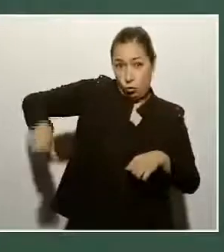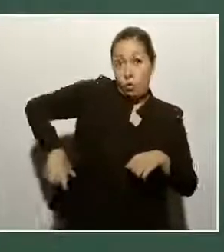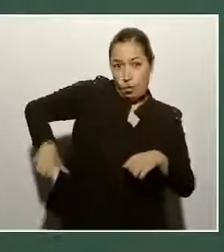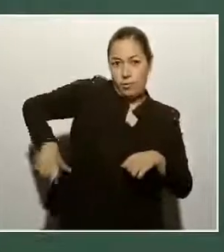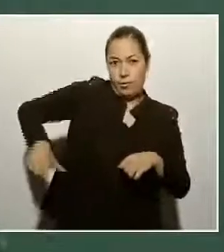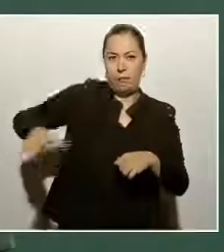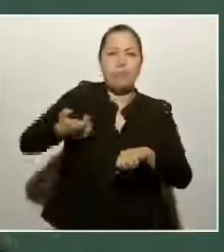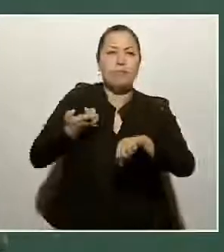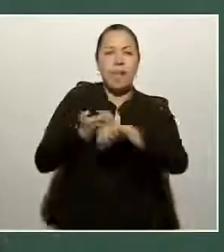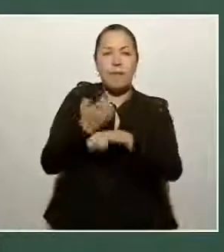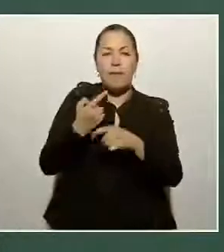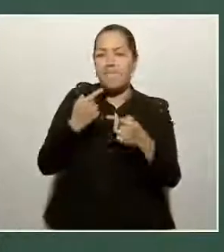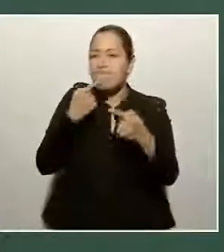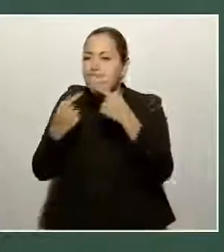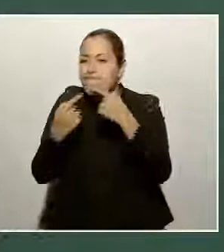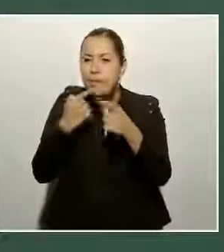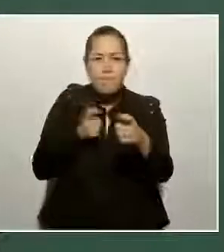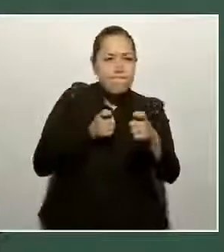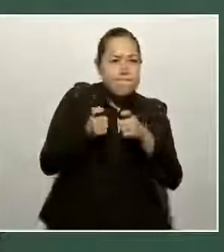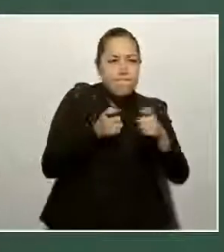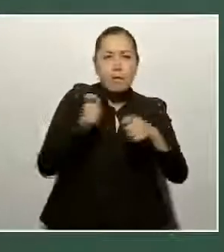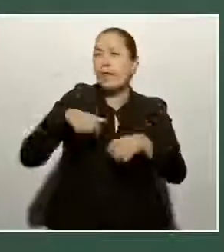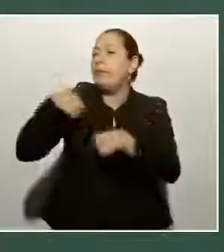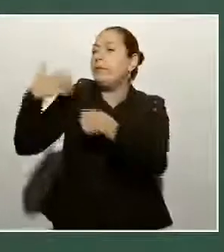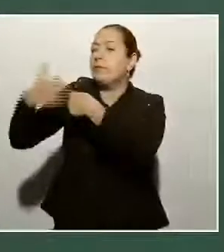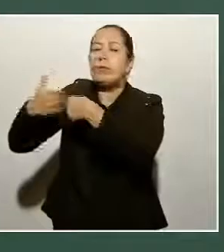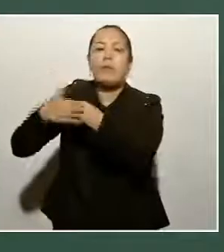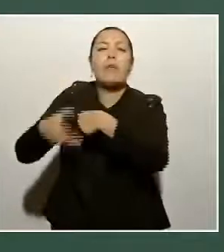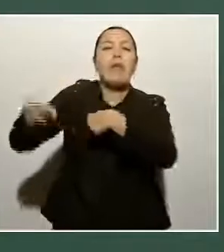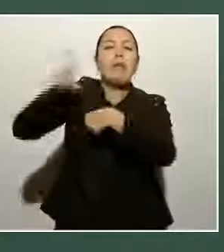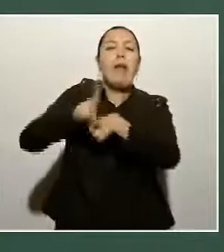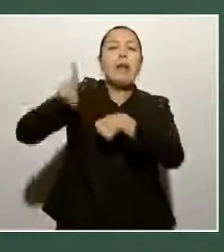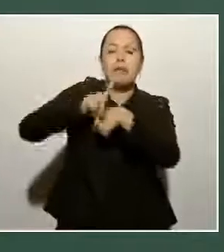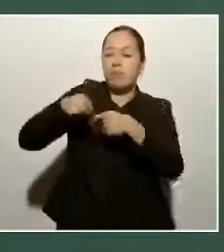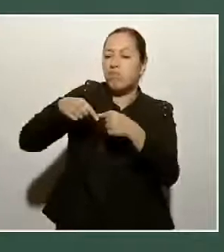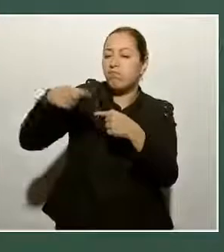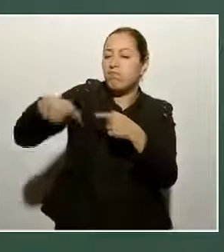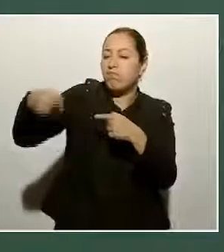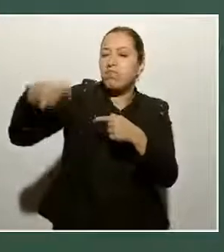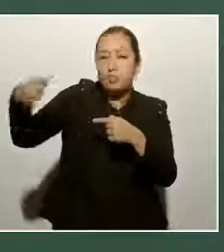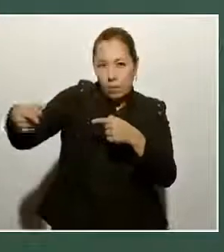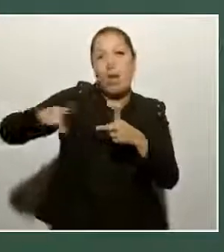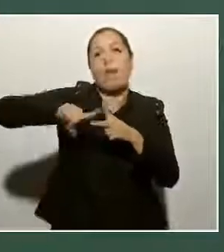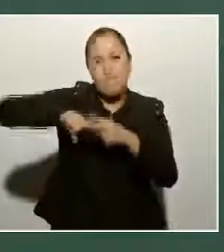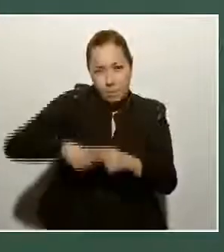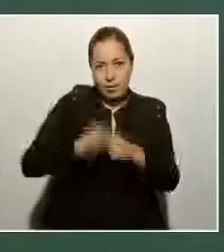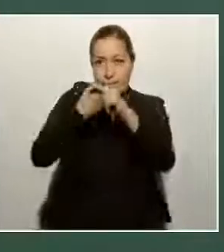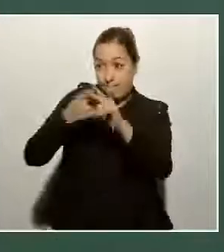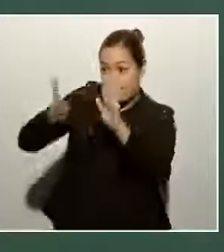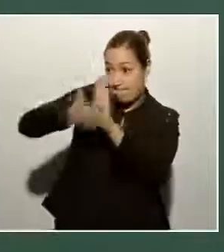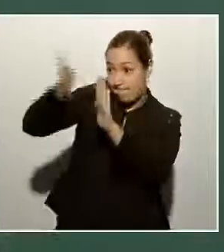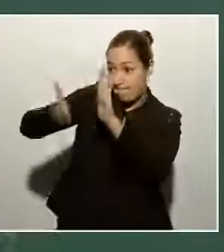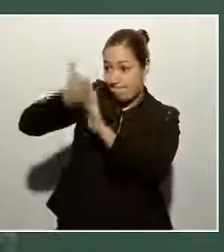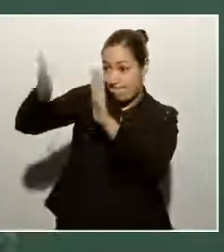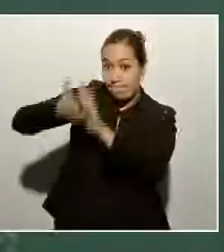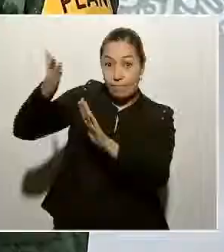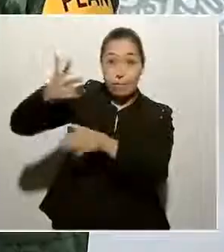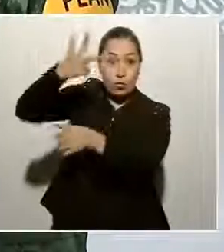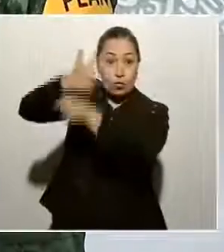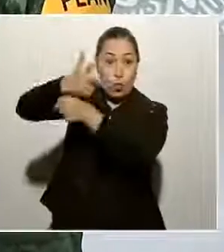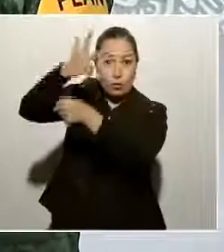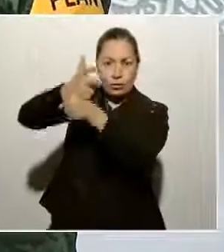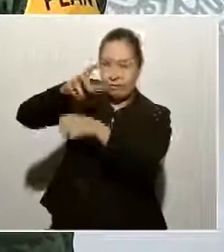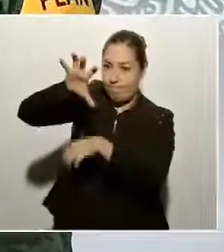empezaremos en próximos días la construcción de este octavo cuartel aquí en el Estado.